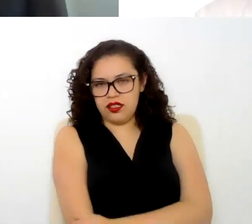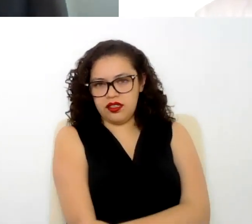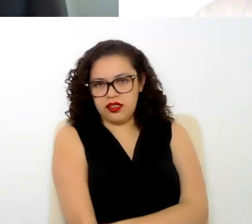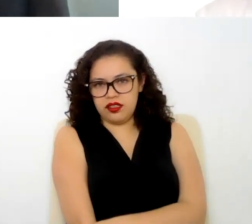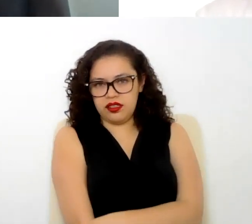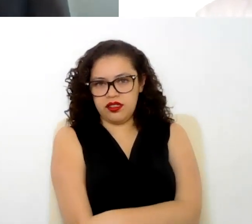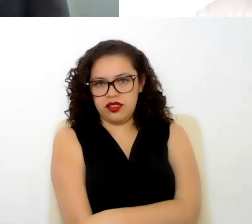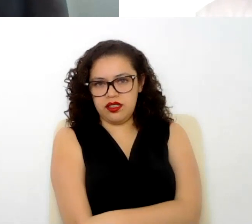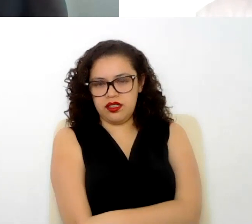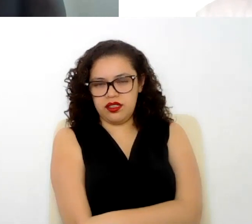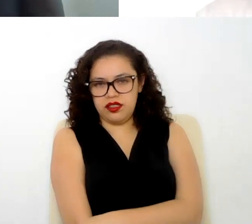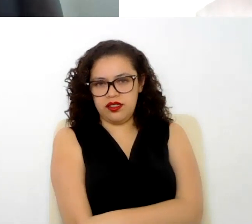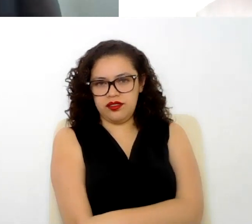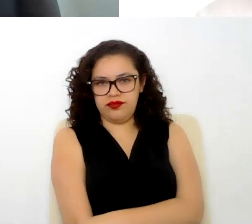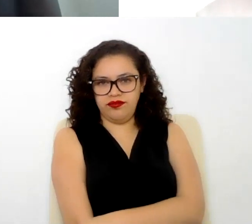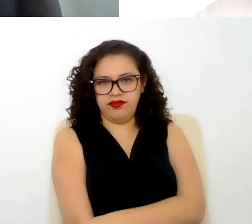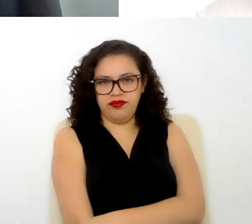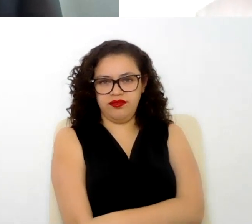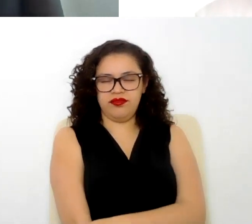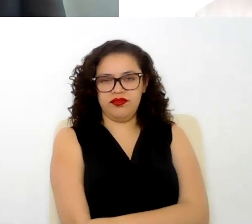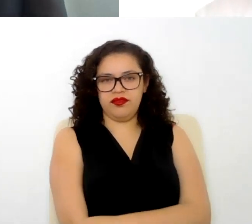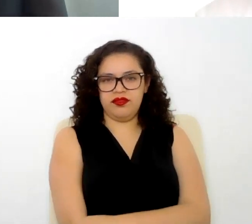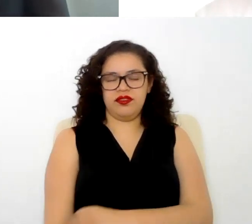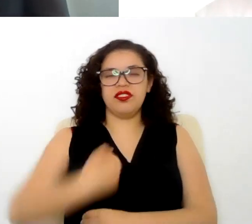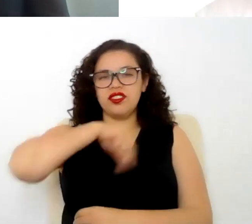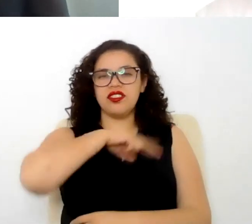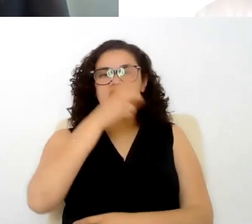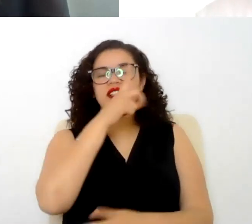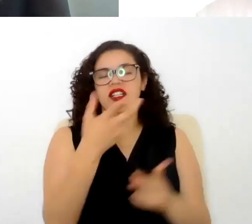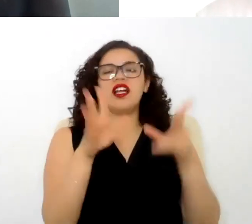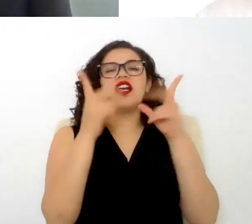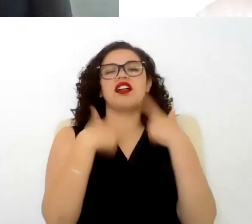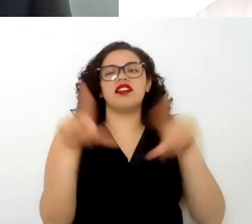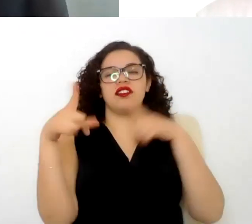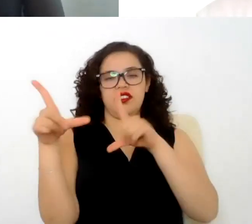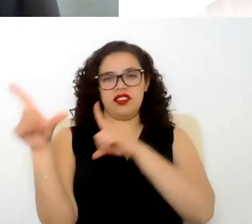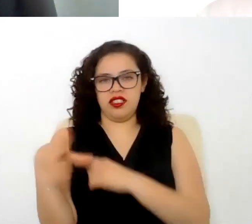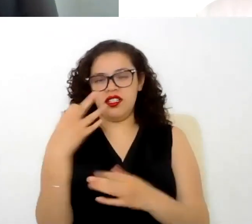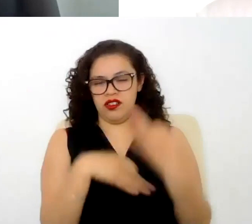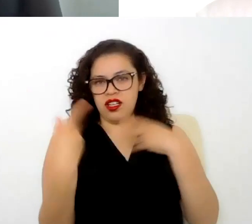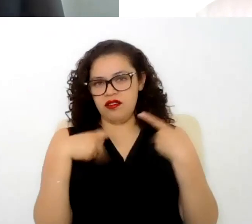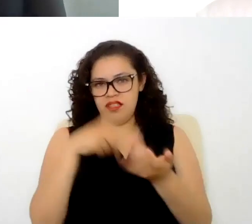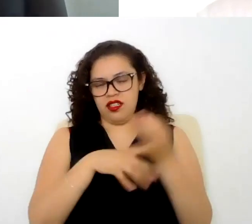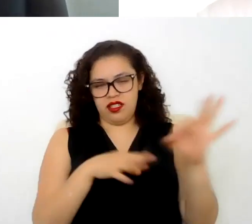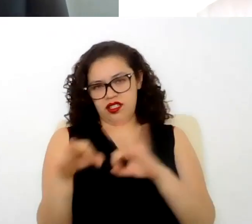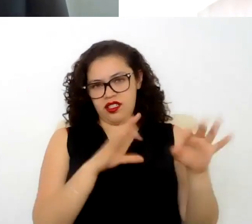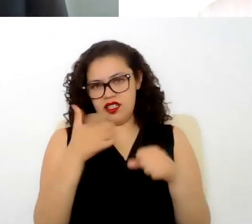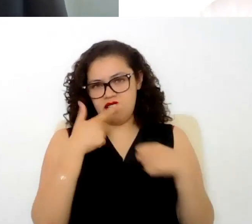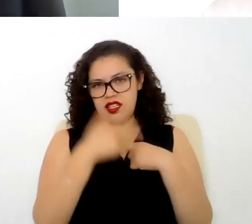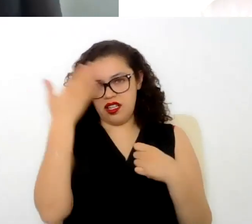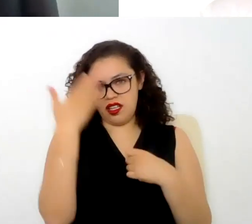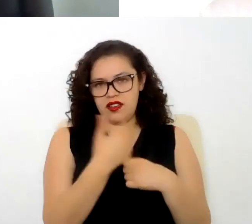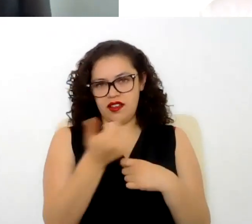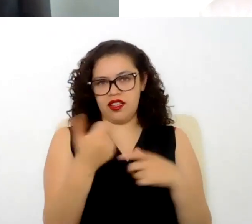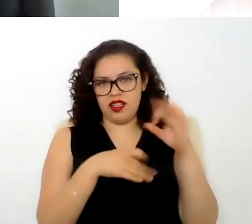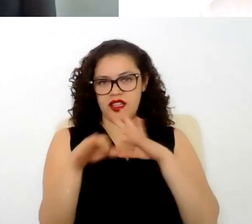mencionamos en las diapositivas al principio todos los trabajadores gozamos de algo que se llama estabilidad en el empleo